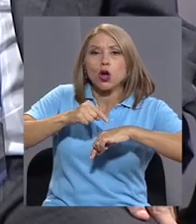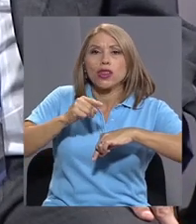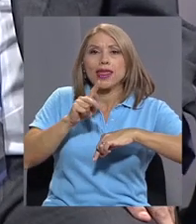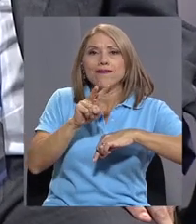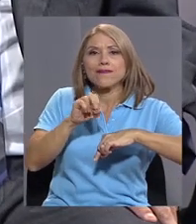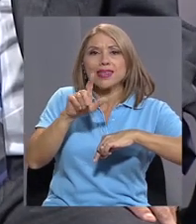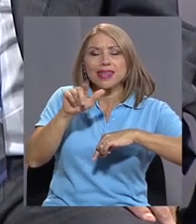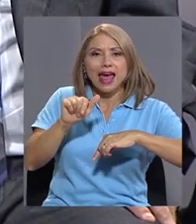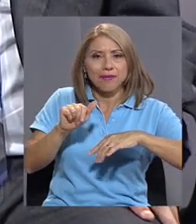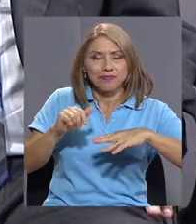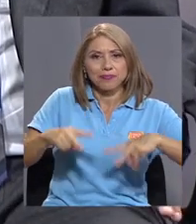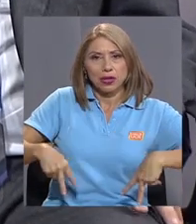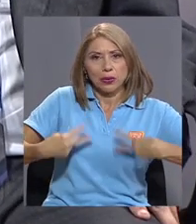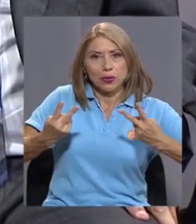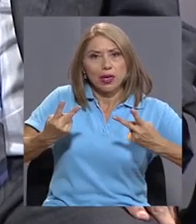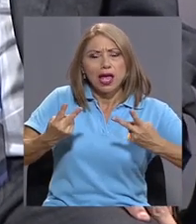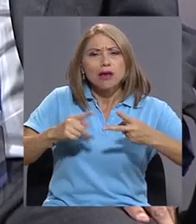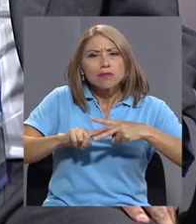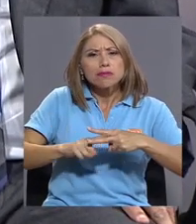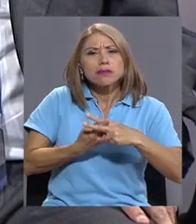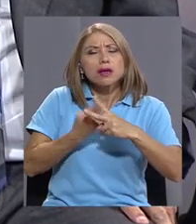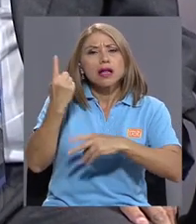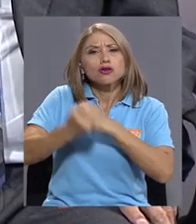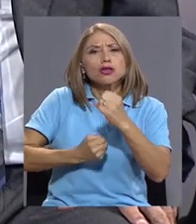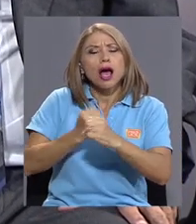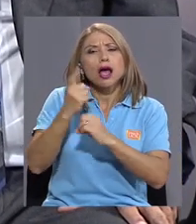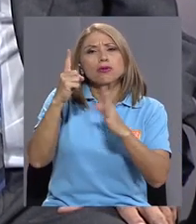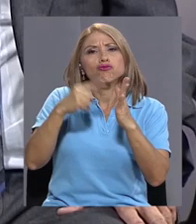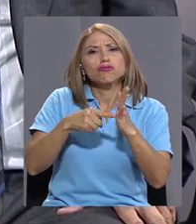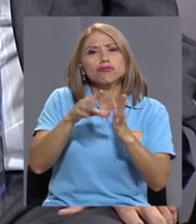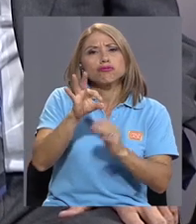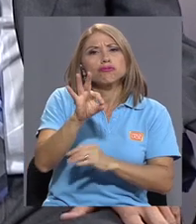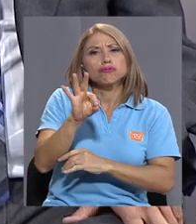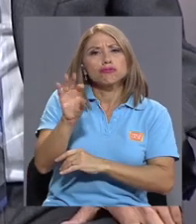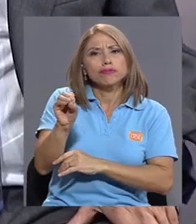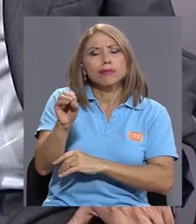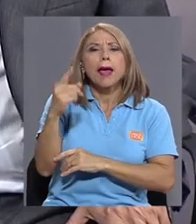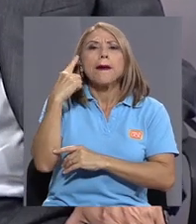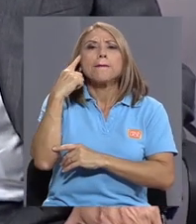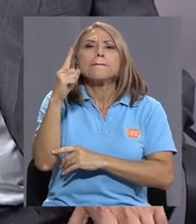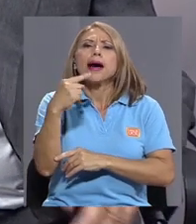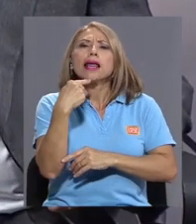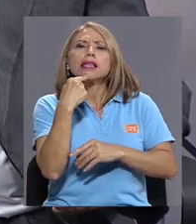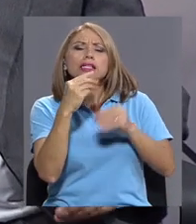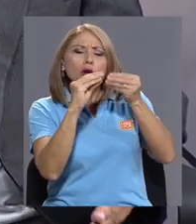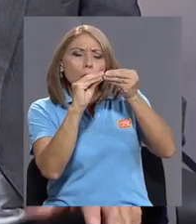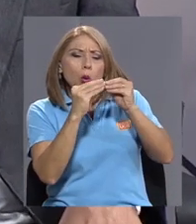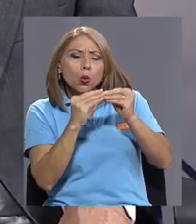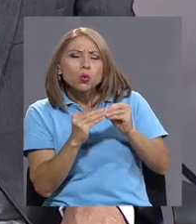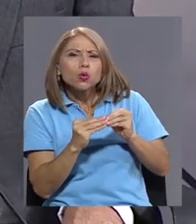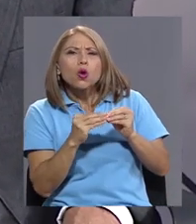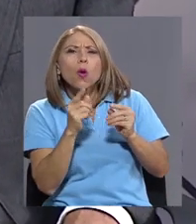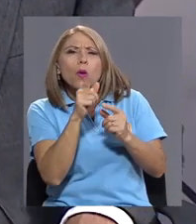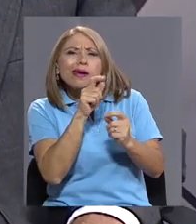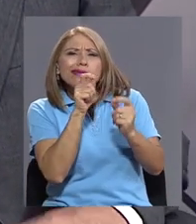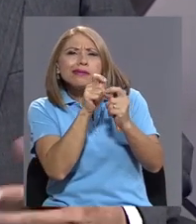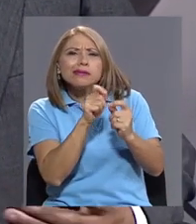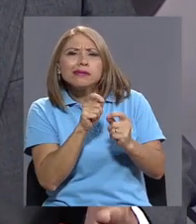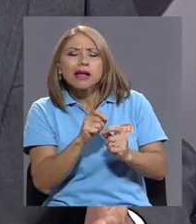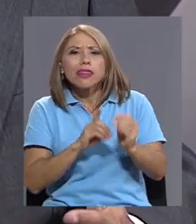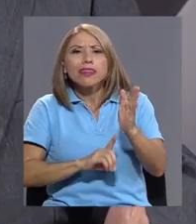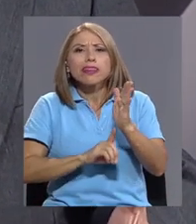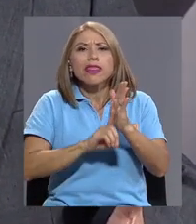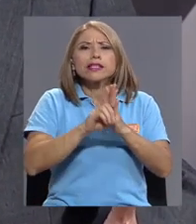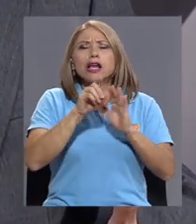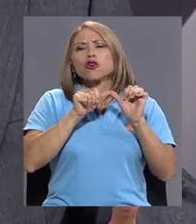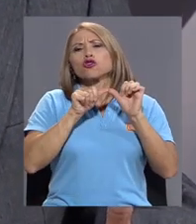a principios de la década de los 90, para ponerle indicadores al desarrollo sostenible, porque era